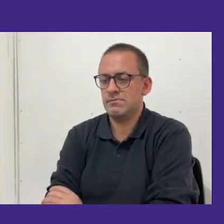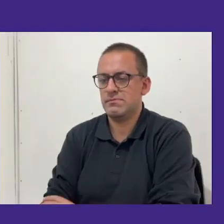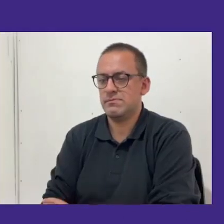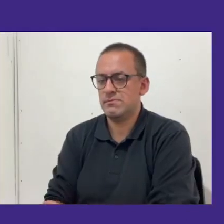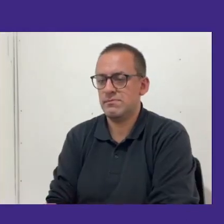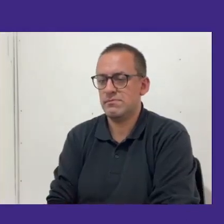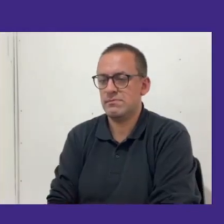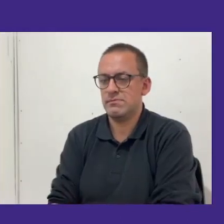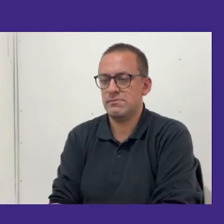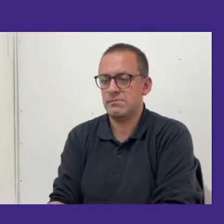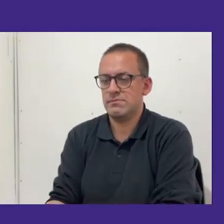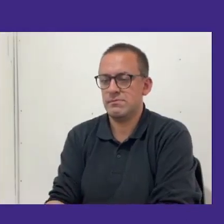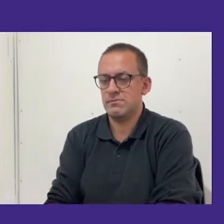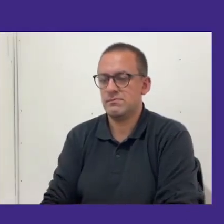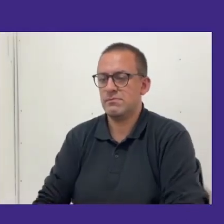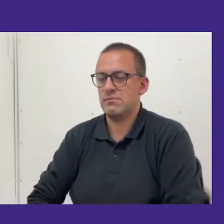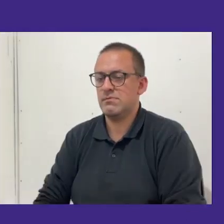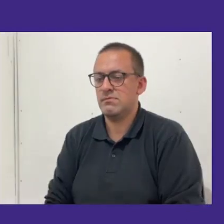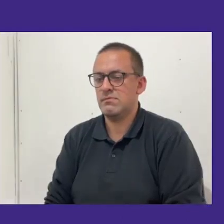pantalla, así que voy a tratar de...